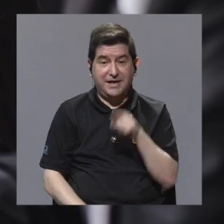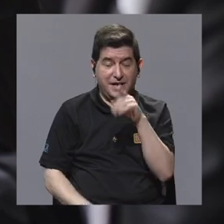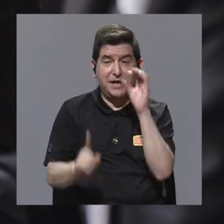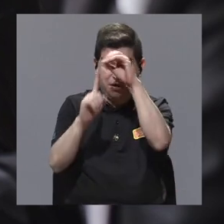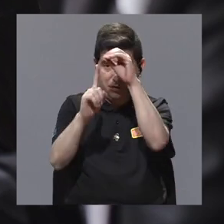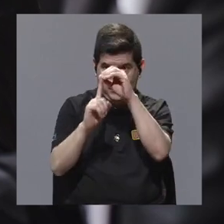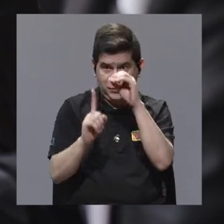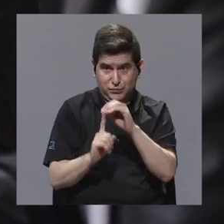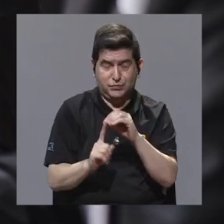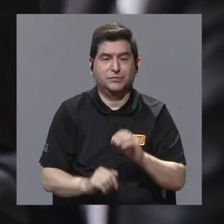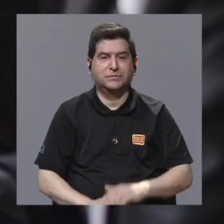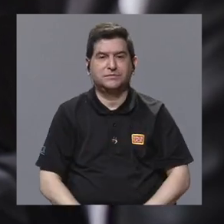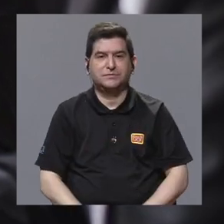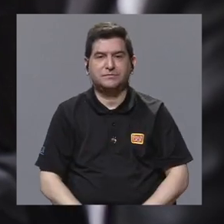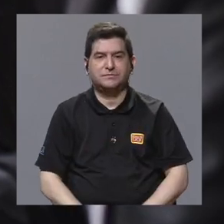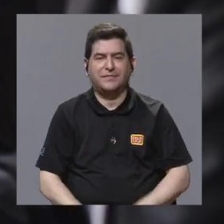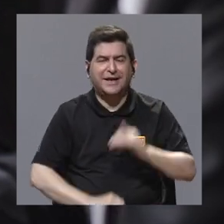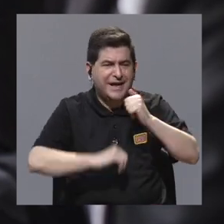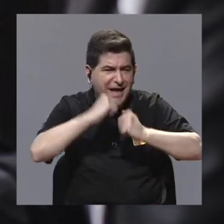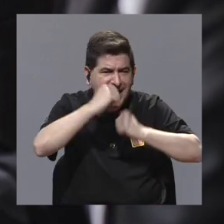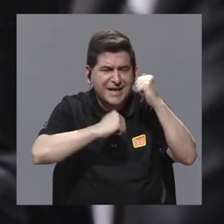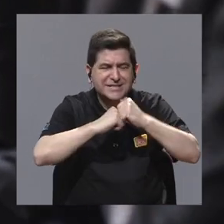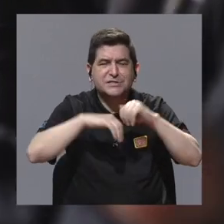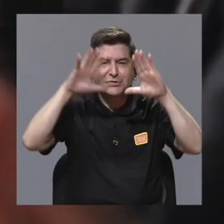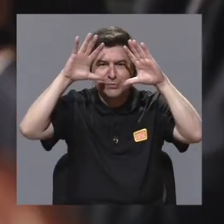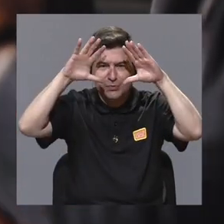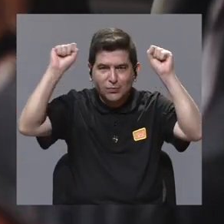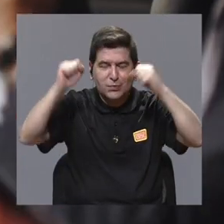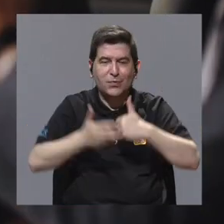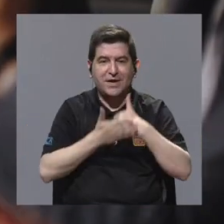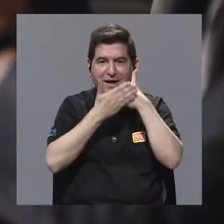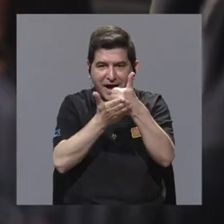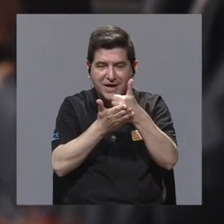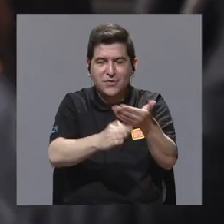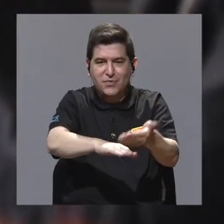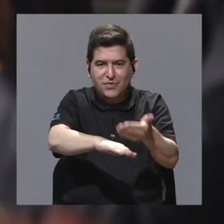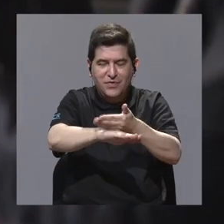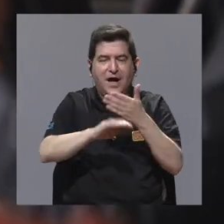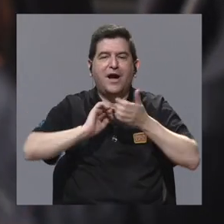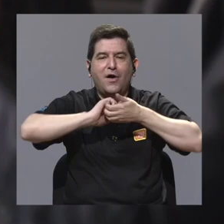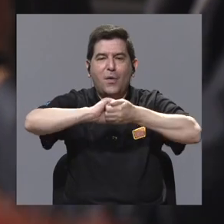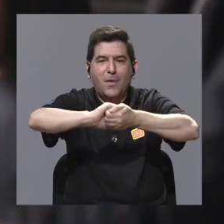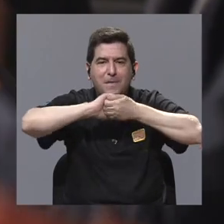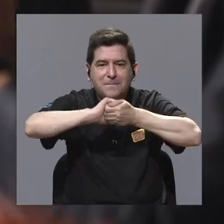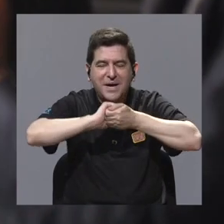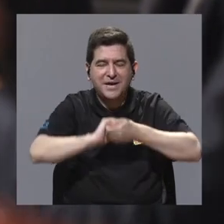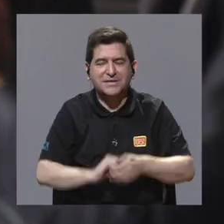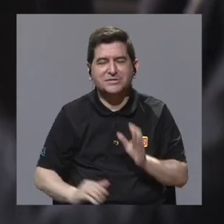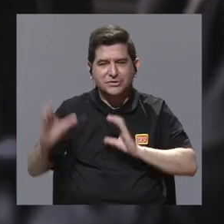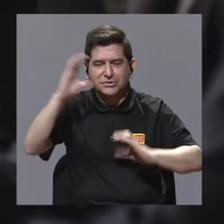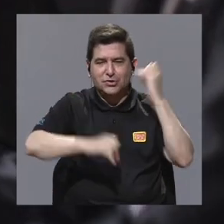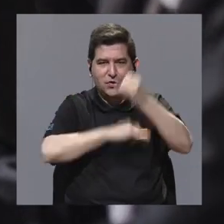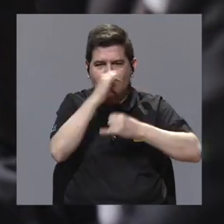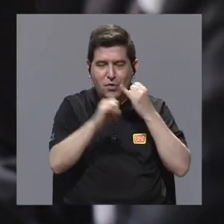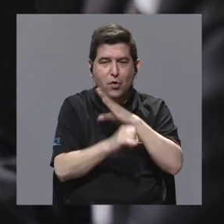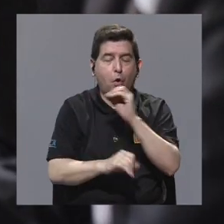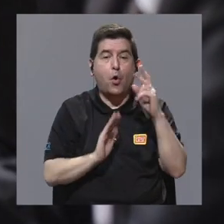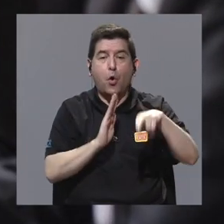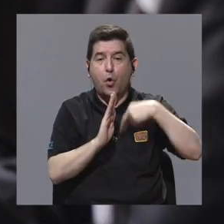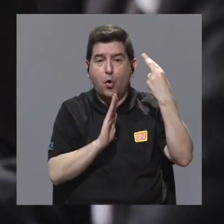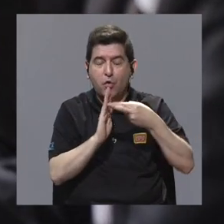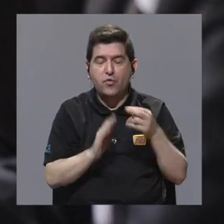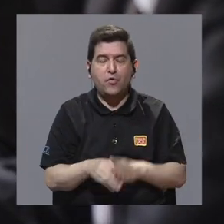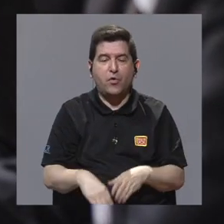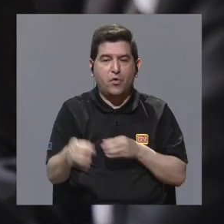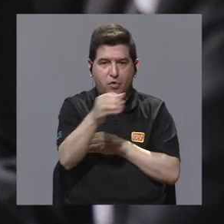y es cuando las estructuras diplomáticas ayudan el avance de la cooperación científica internacional o como el rol de la